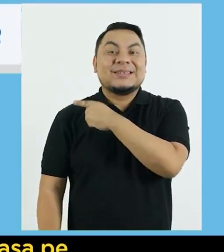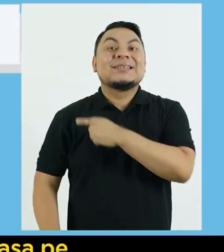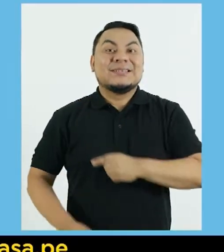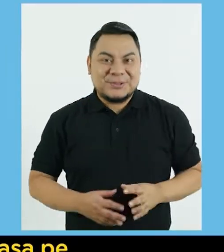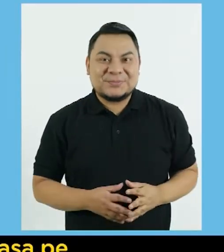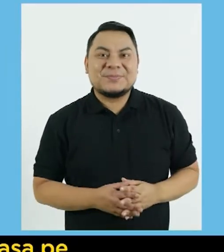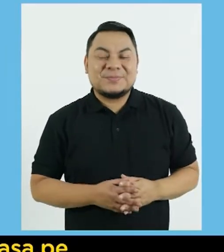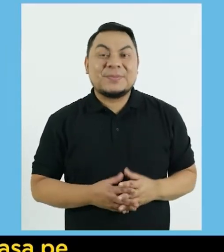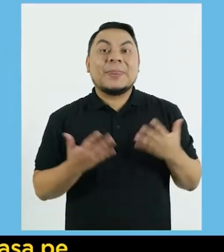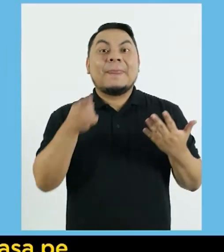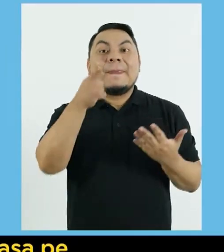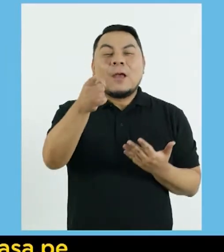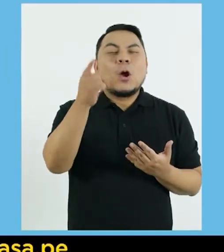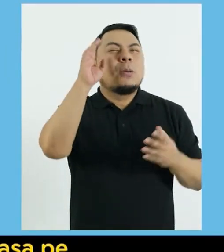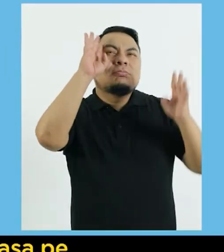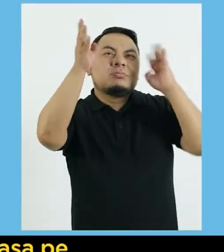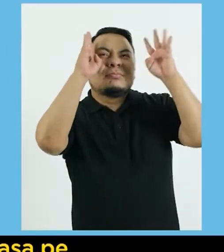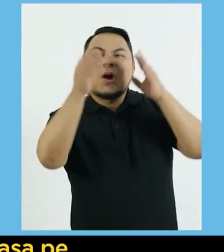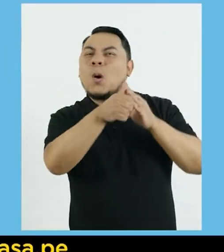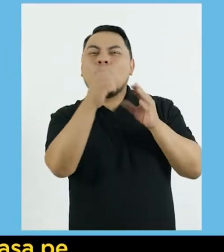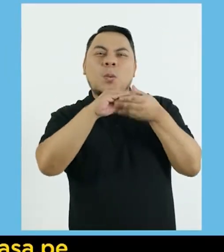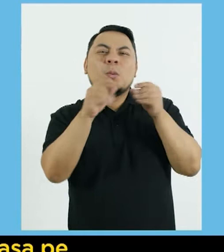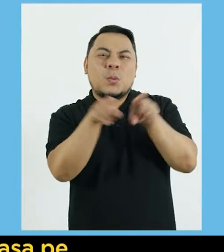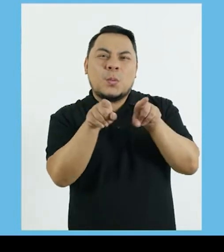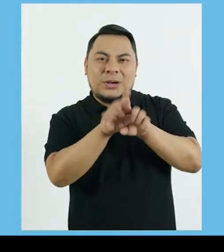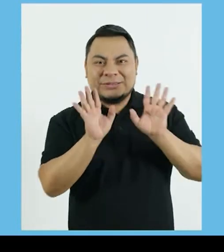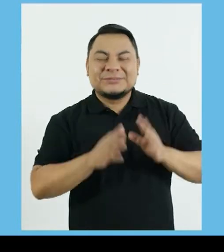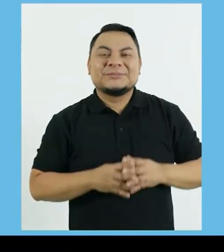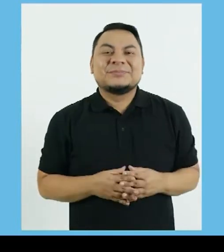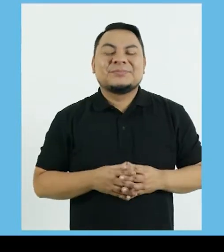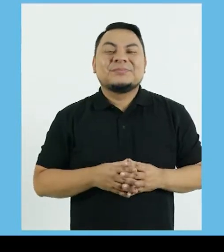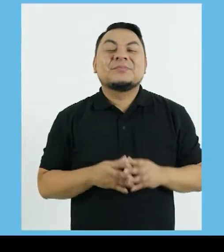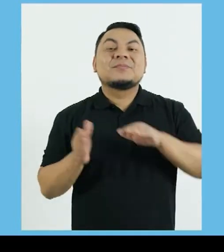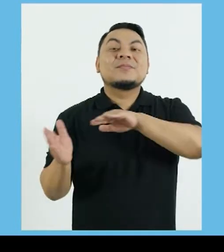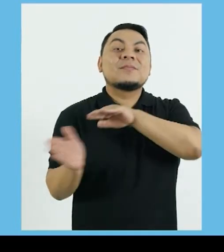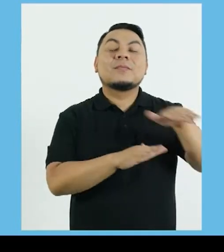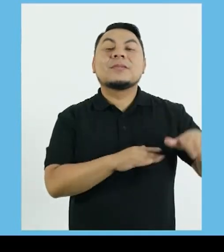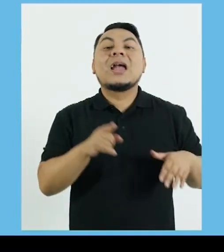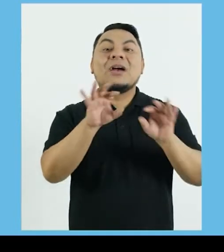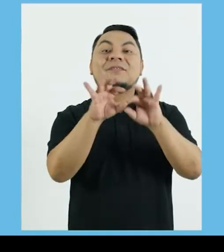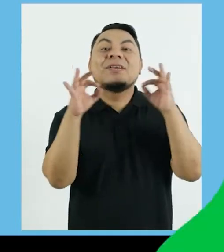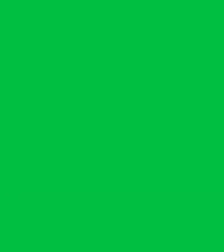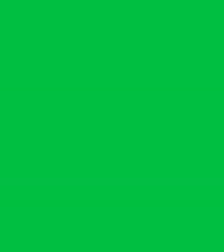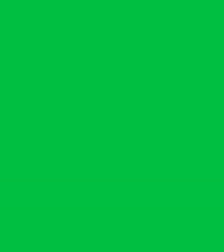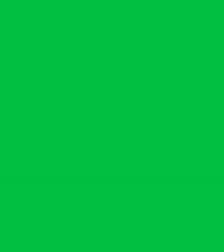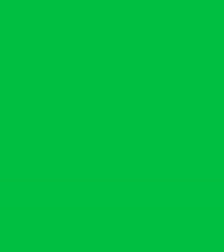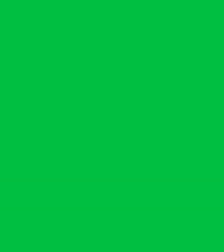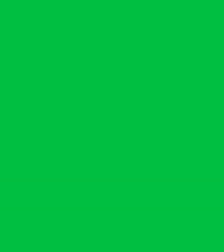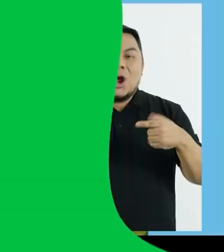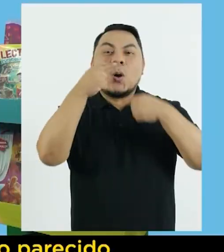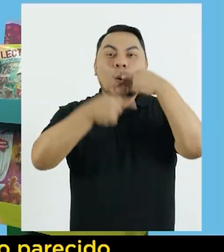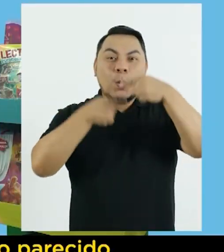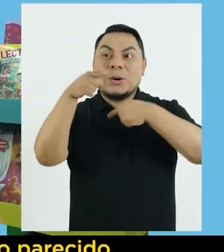www.aprendeencasa.p O inventarse uno parecido